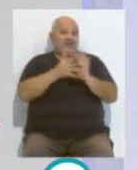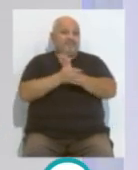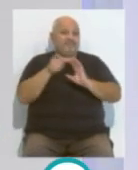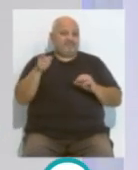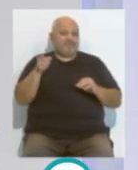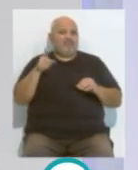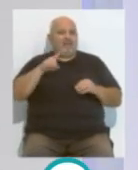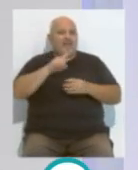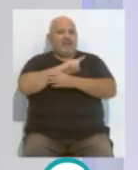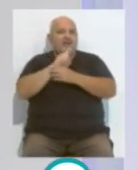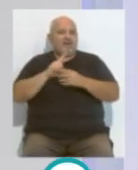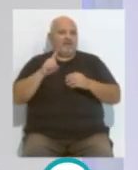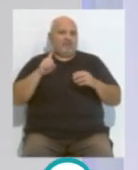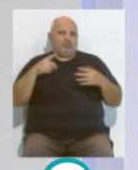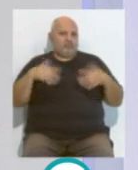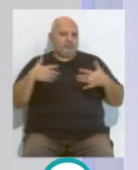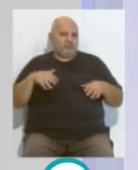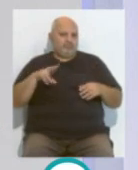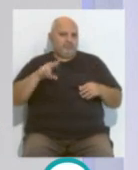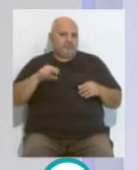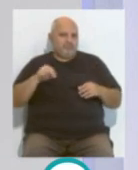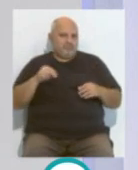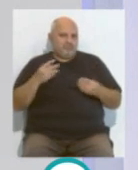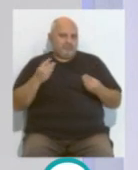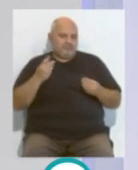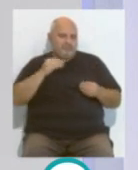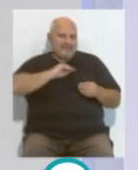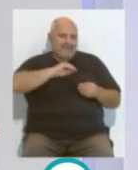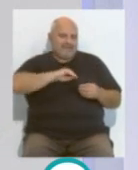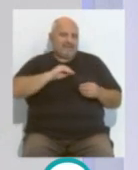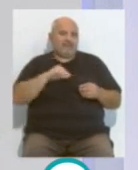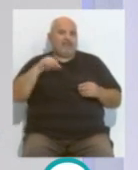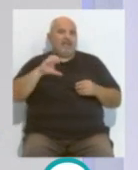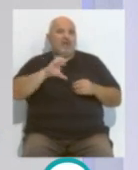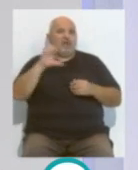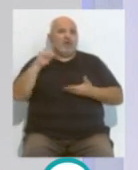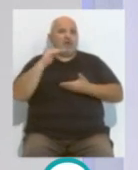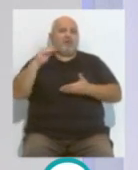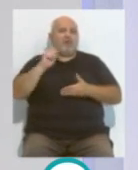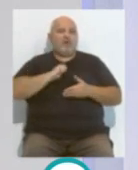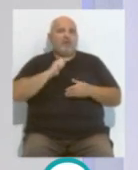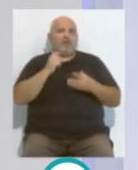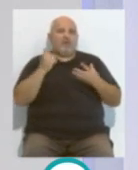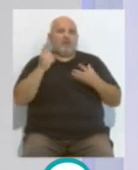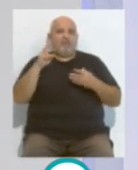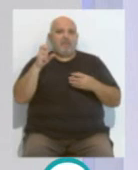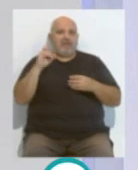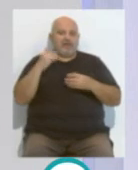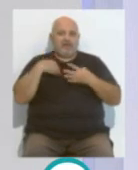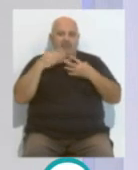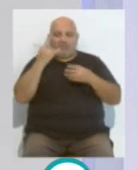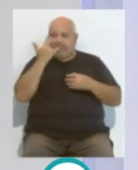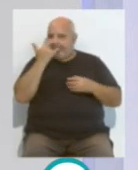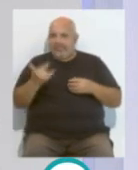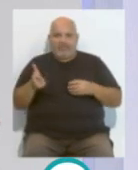el desgaste ha sido terrible creo que esta Eurocopa nos ha enamorado Pedri nos ha